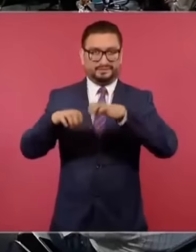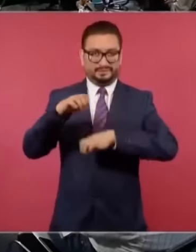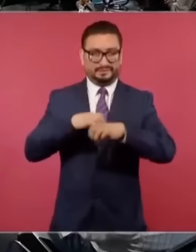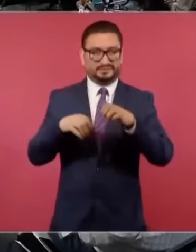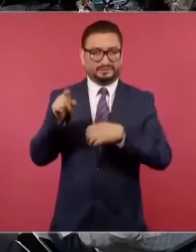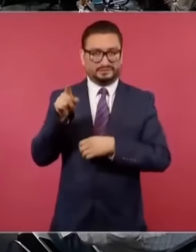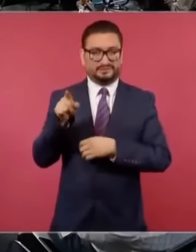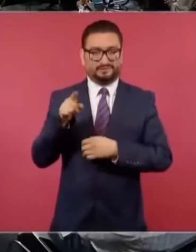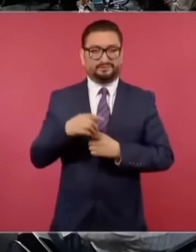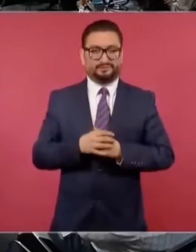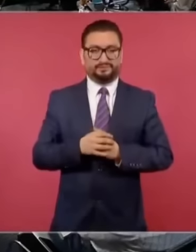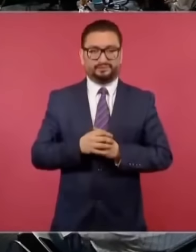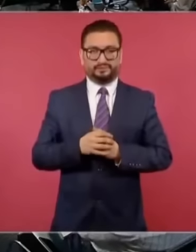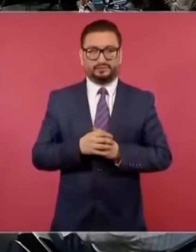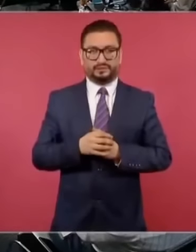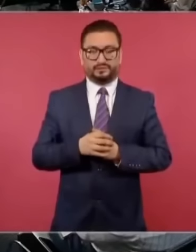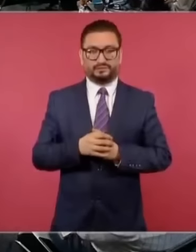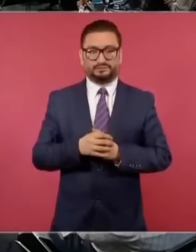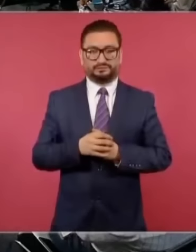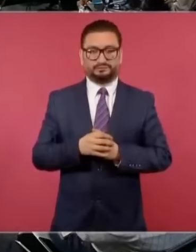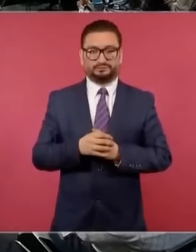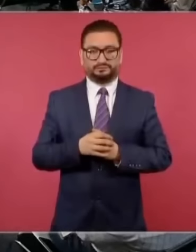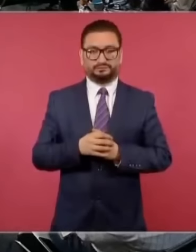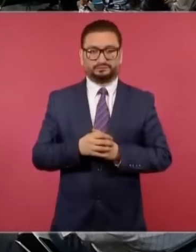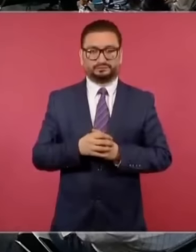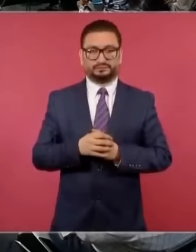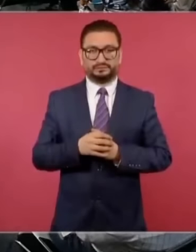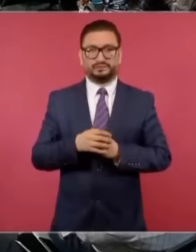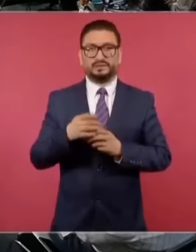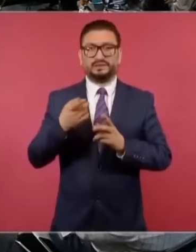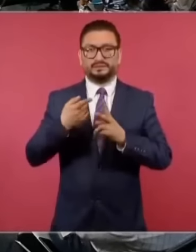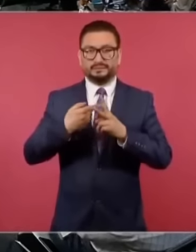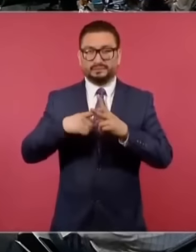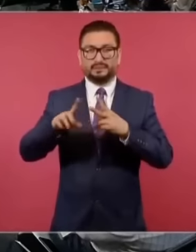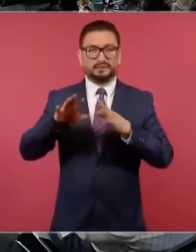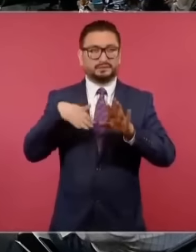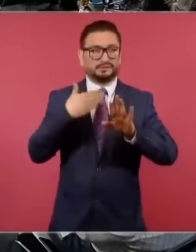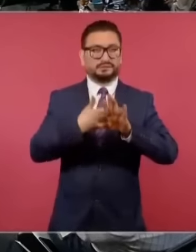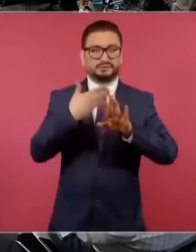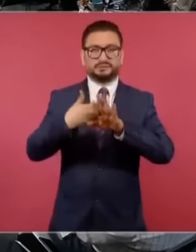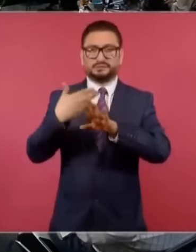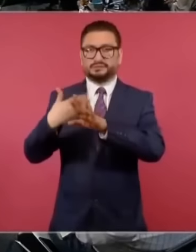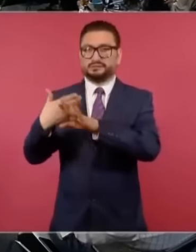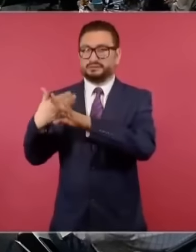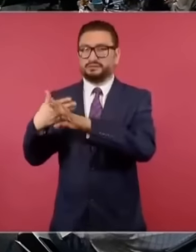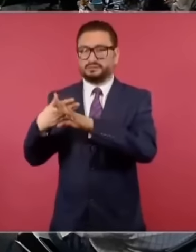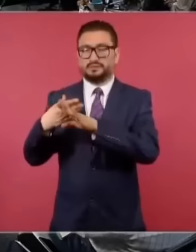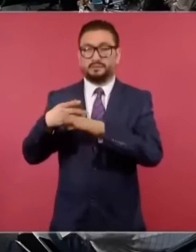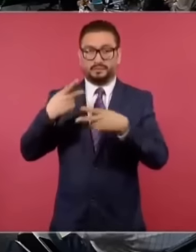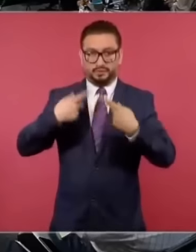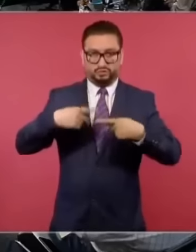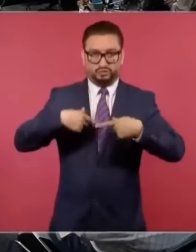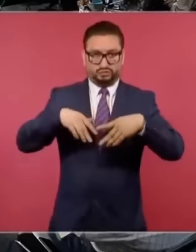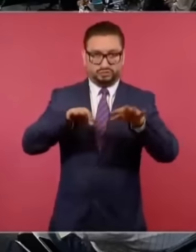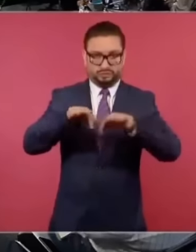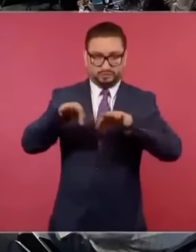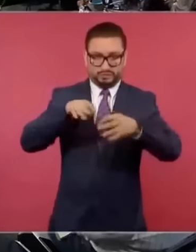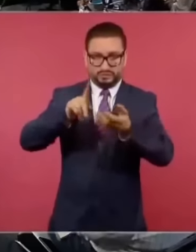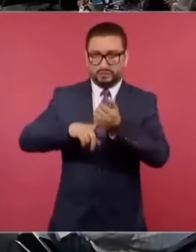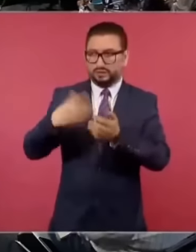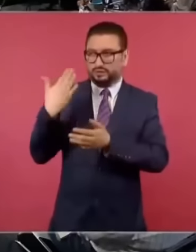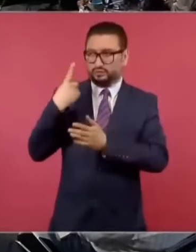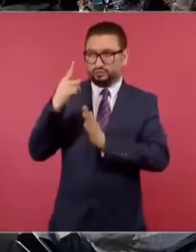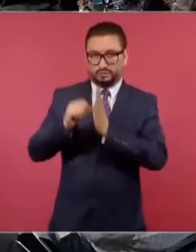estado cometiendo terrorismo laboral en contra de sus empleados desde el mes